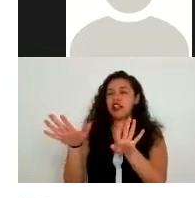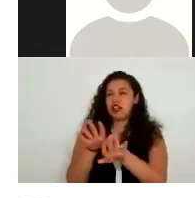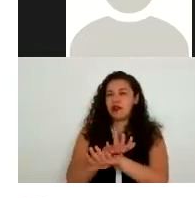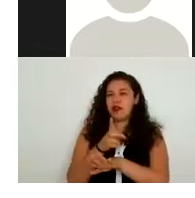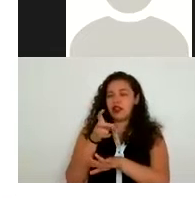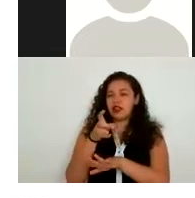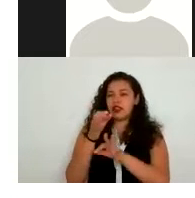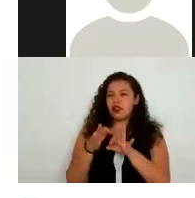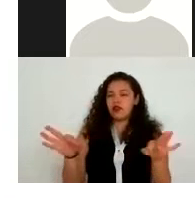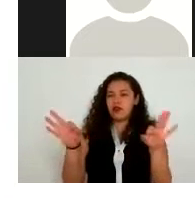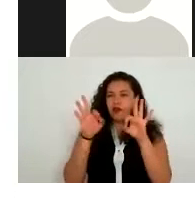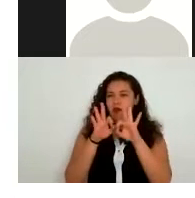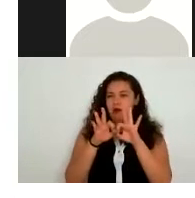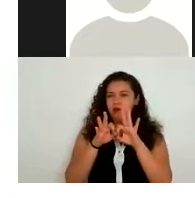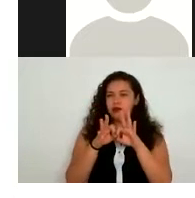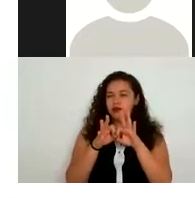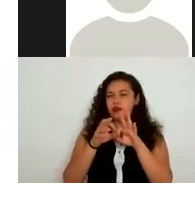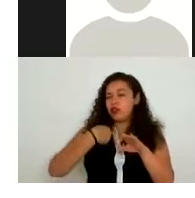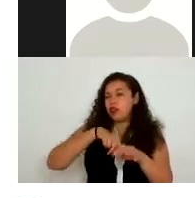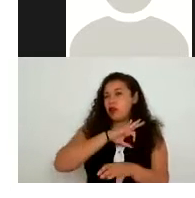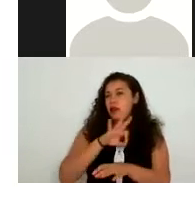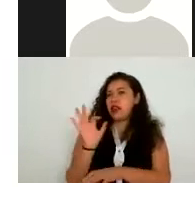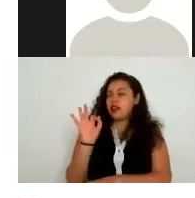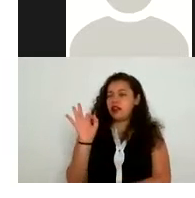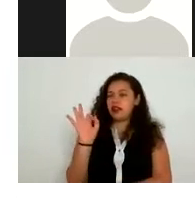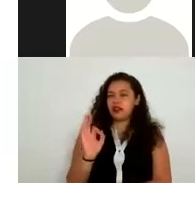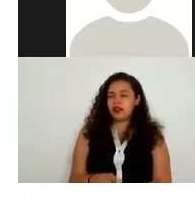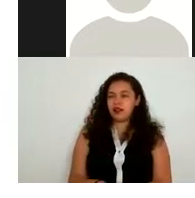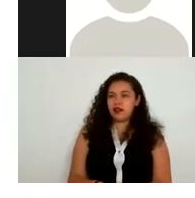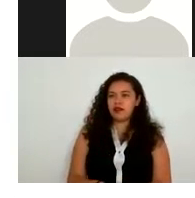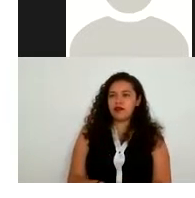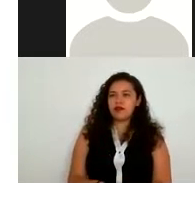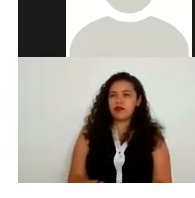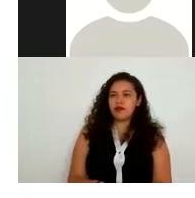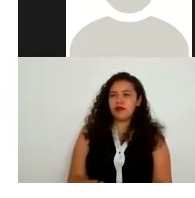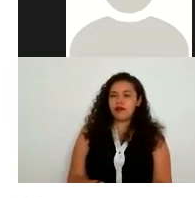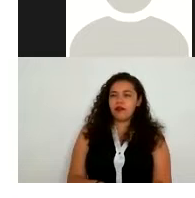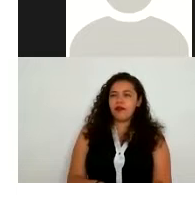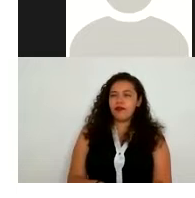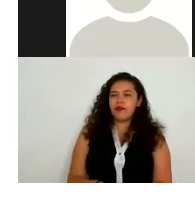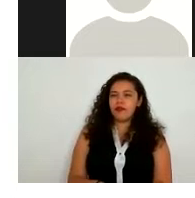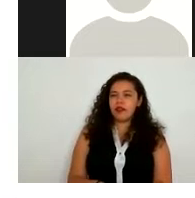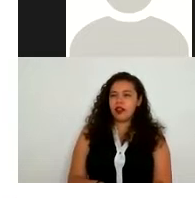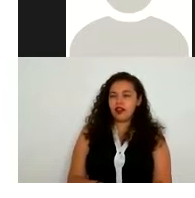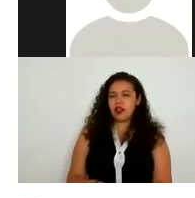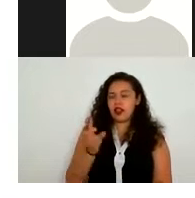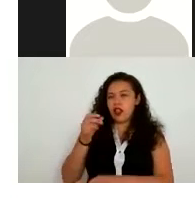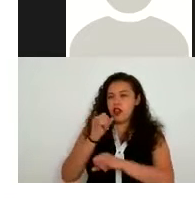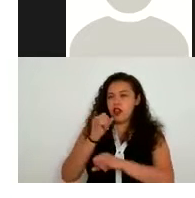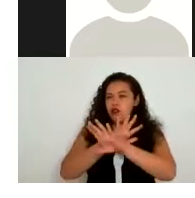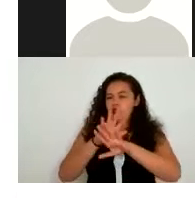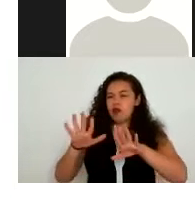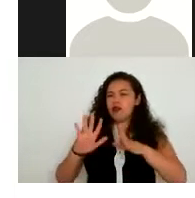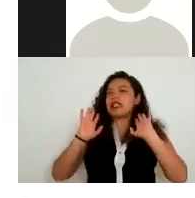la medida de lo posible de contar con estos con estos datos actualizados y que estén